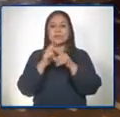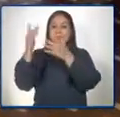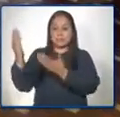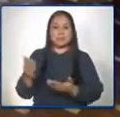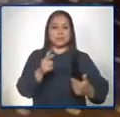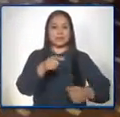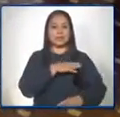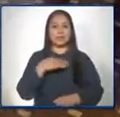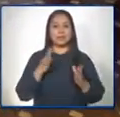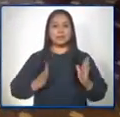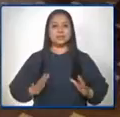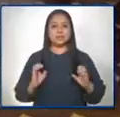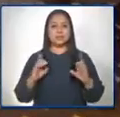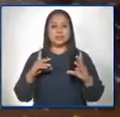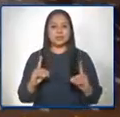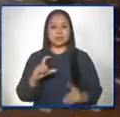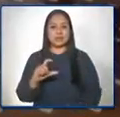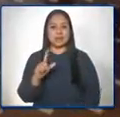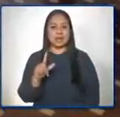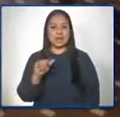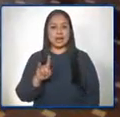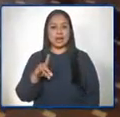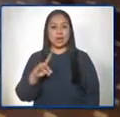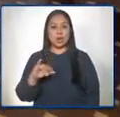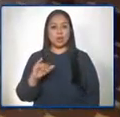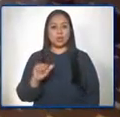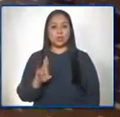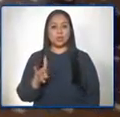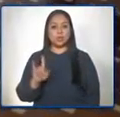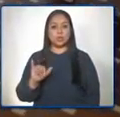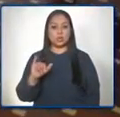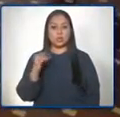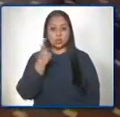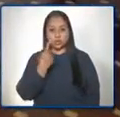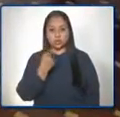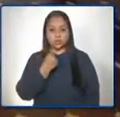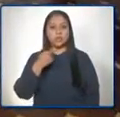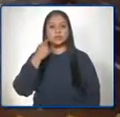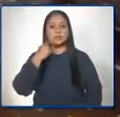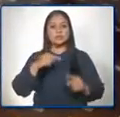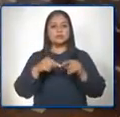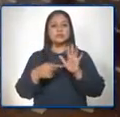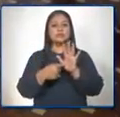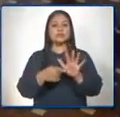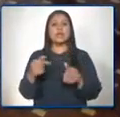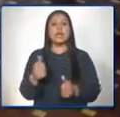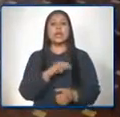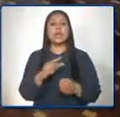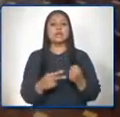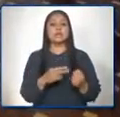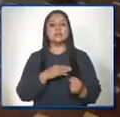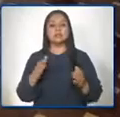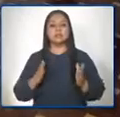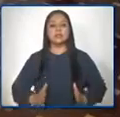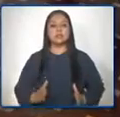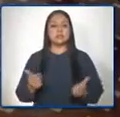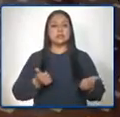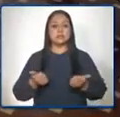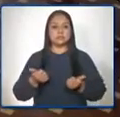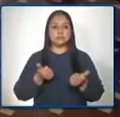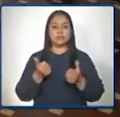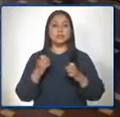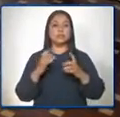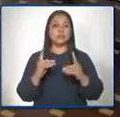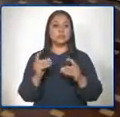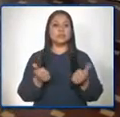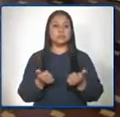Claudia Ruiz de Estrada, quien es acompañada por su equipo de trabajo, la señora viceministra administrativa de educación, María del Rosario Barzakel, y también